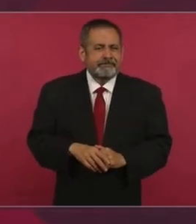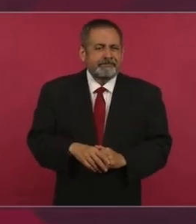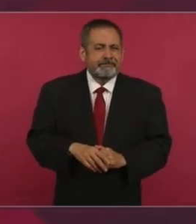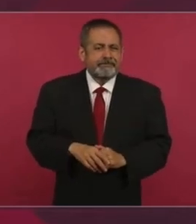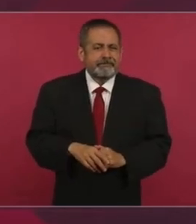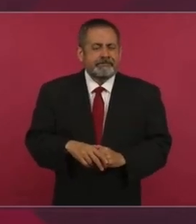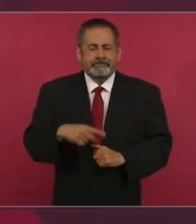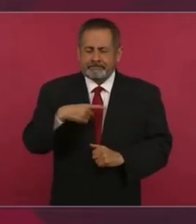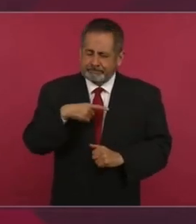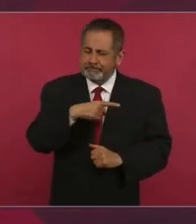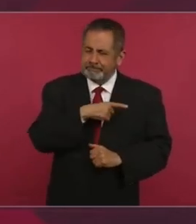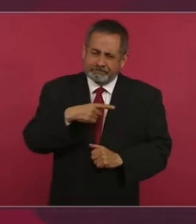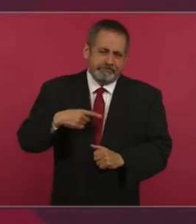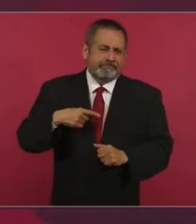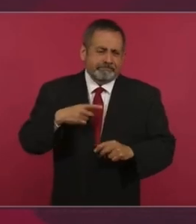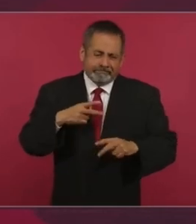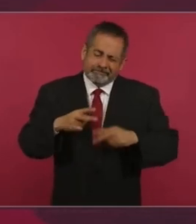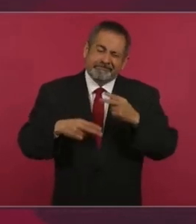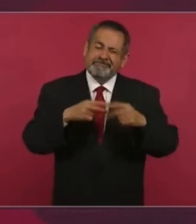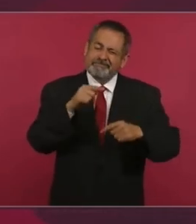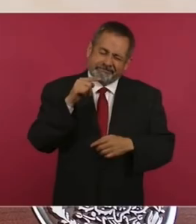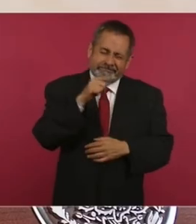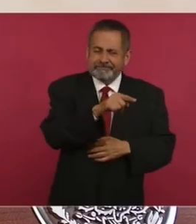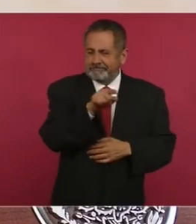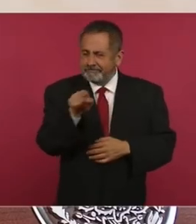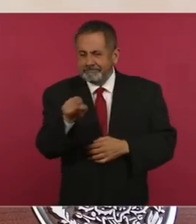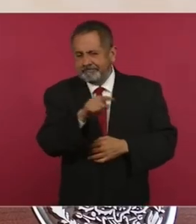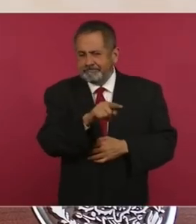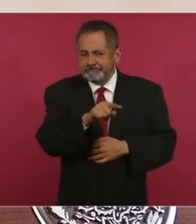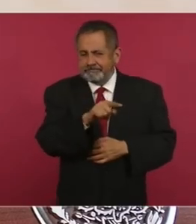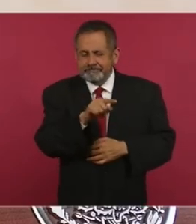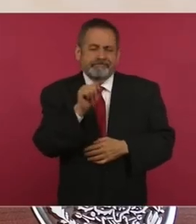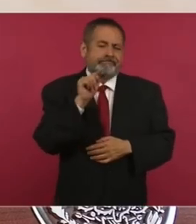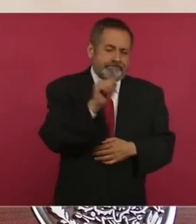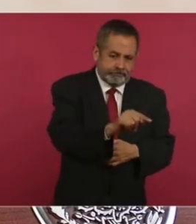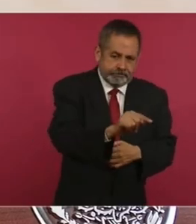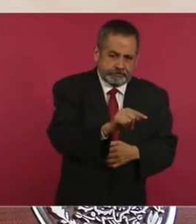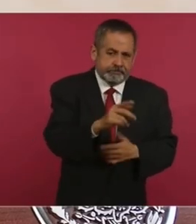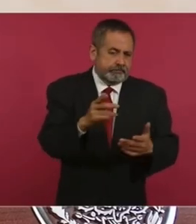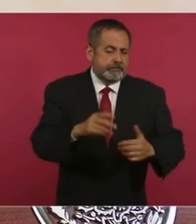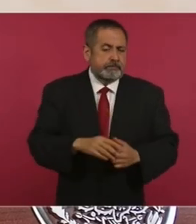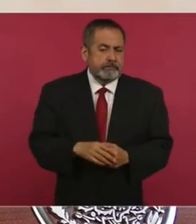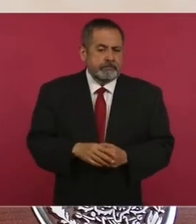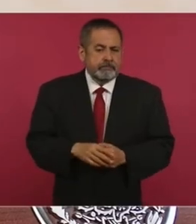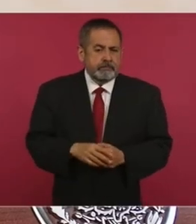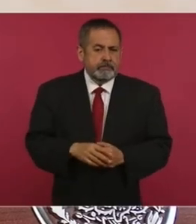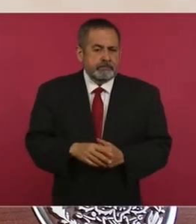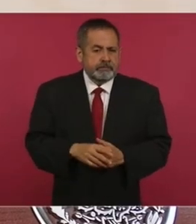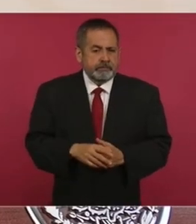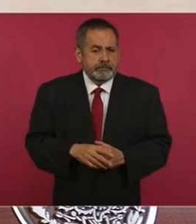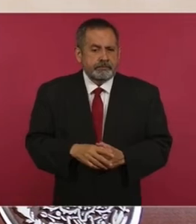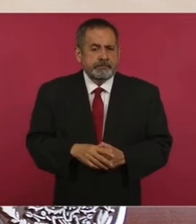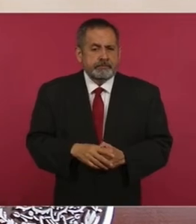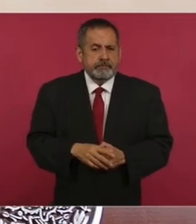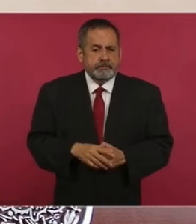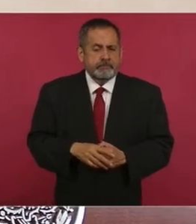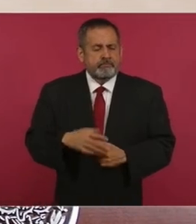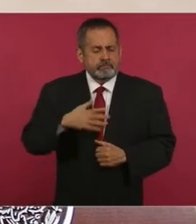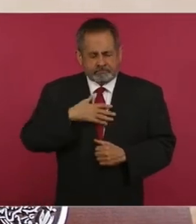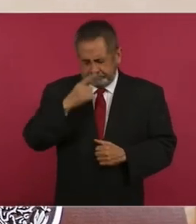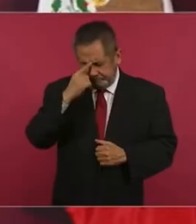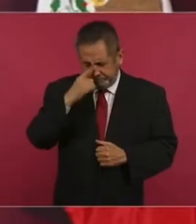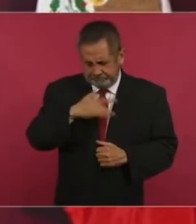Tengo que mantener, lo hago por